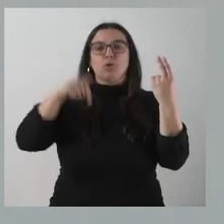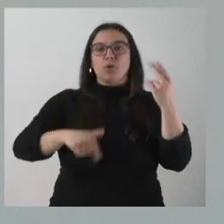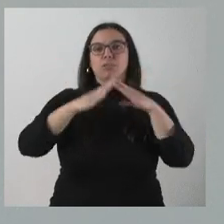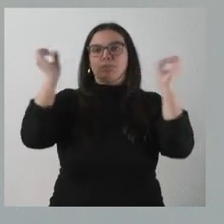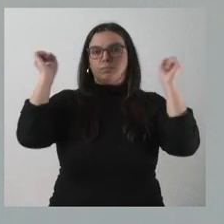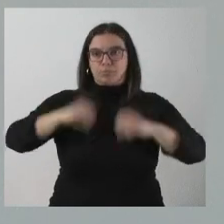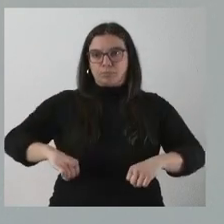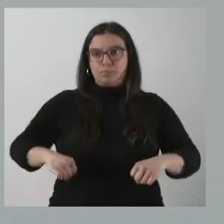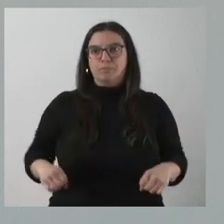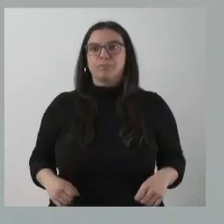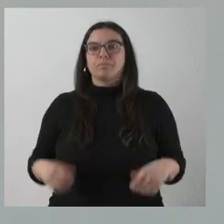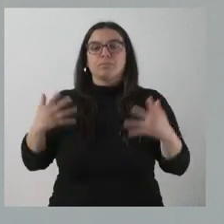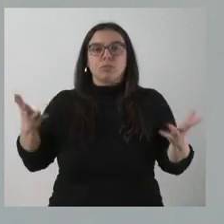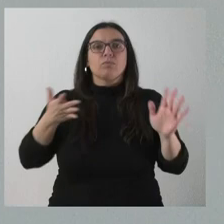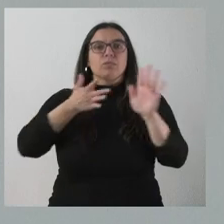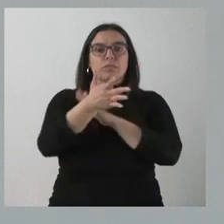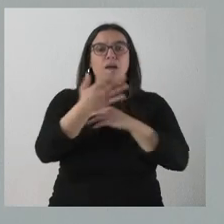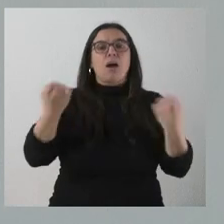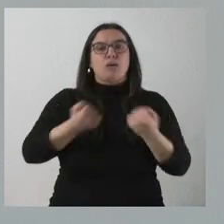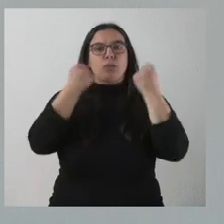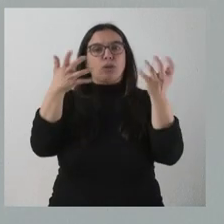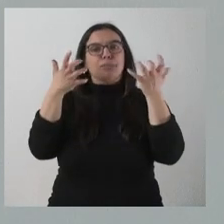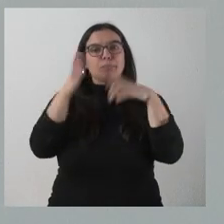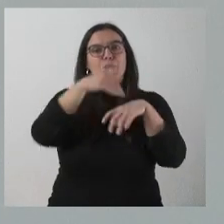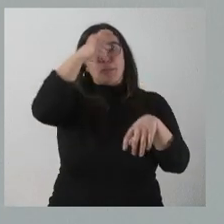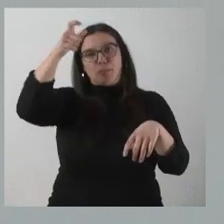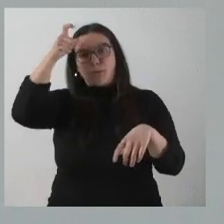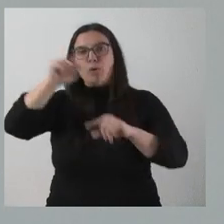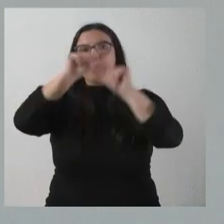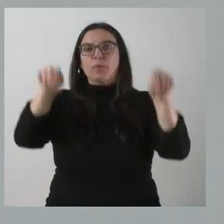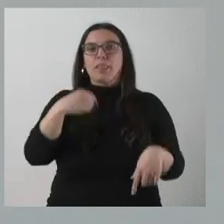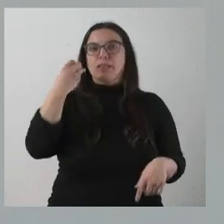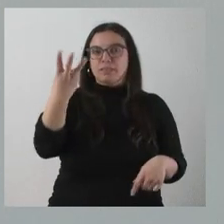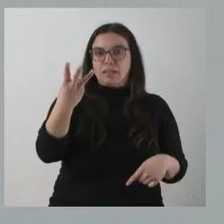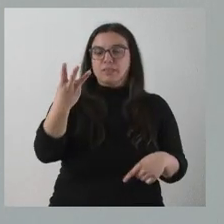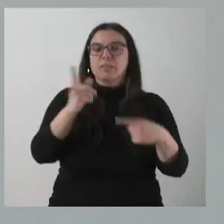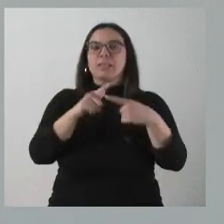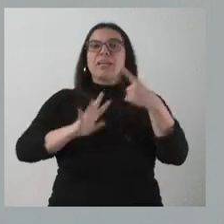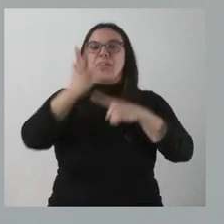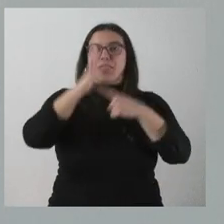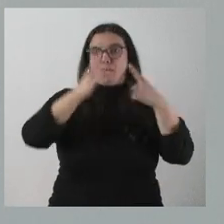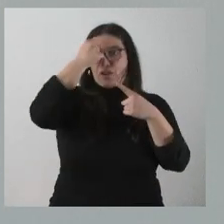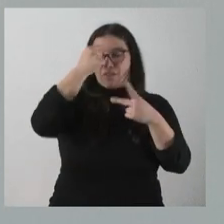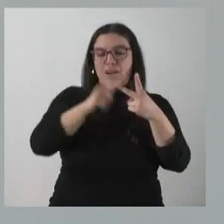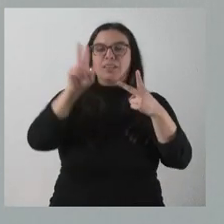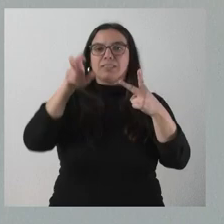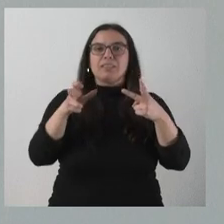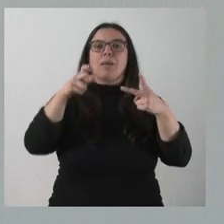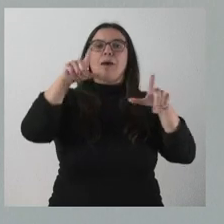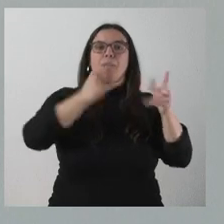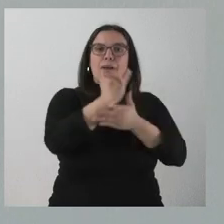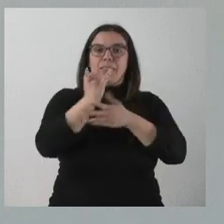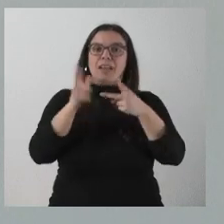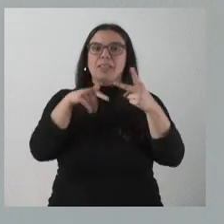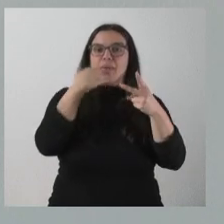hoy. Por tanto, actuaciones que benefician en el mundo rural a tres provincias, unas en materia de incendios y otras en materia de infraestructuras de concentración